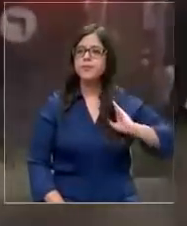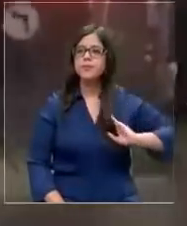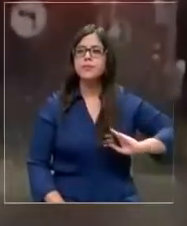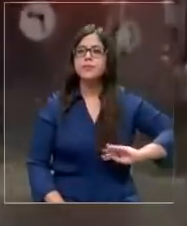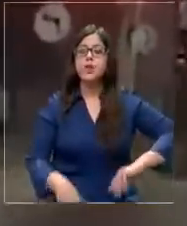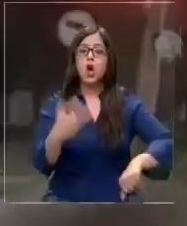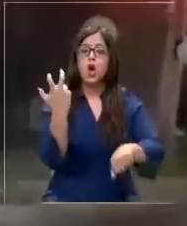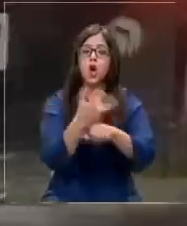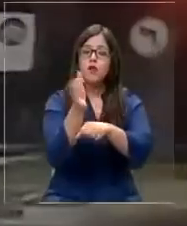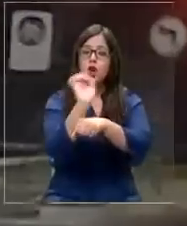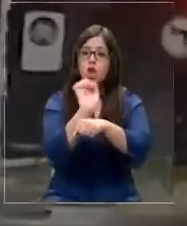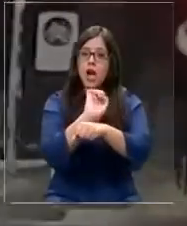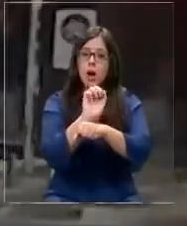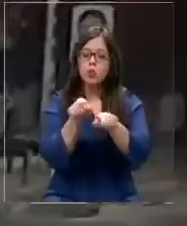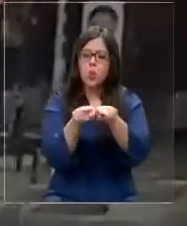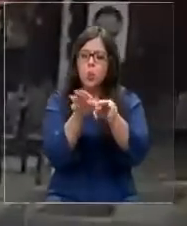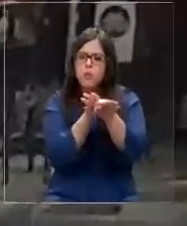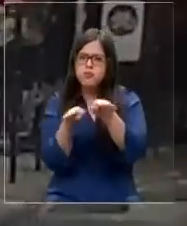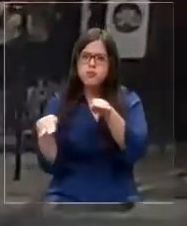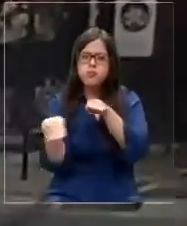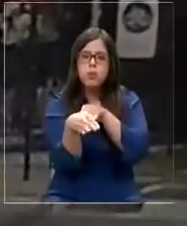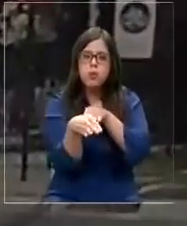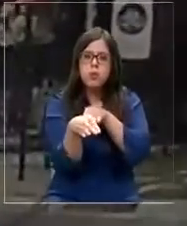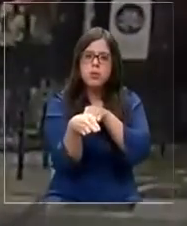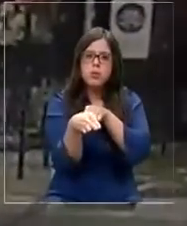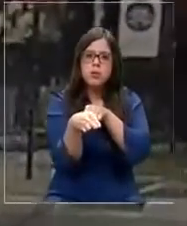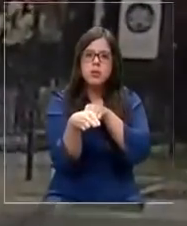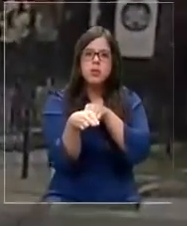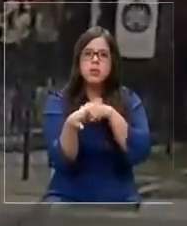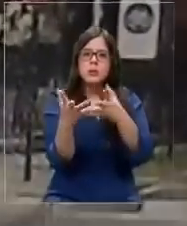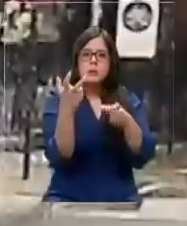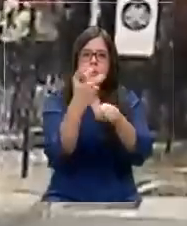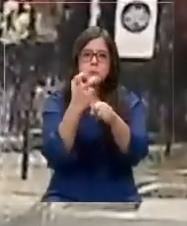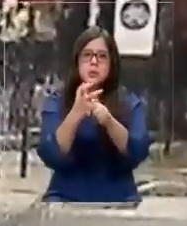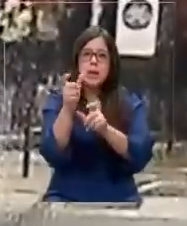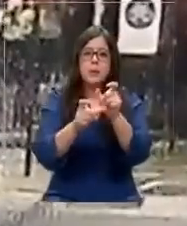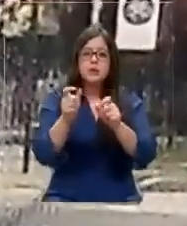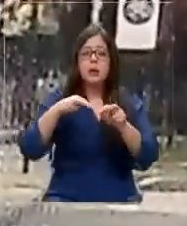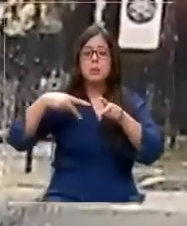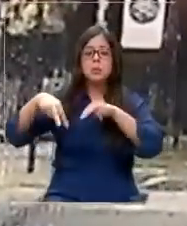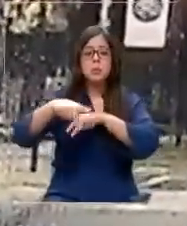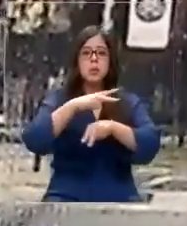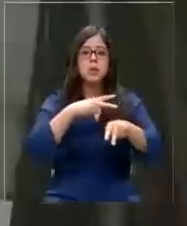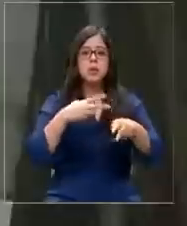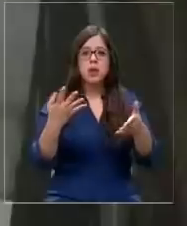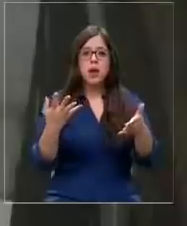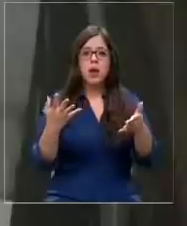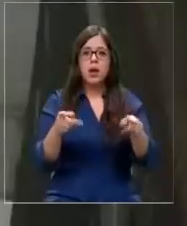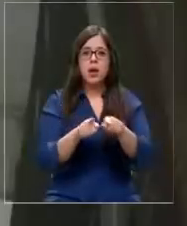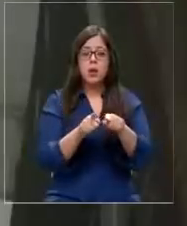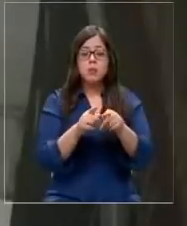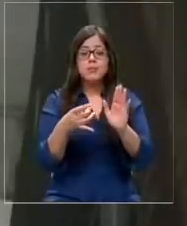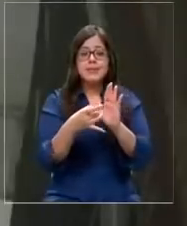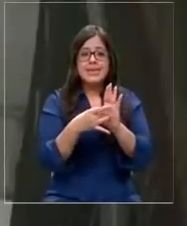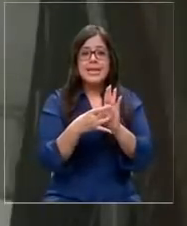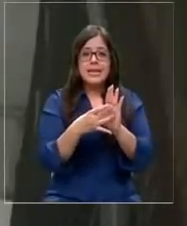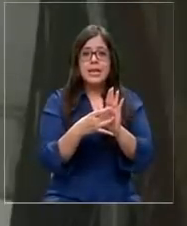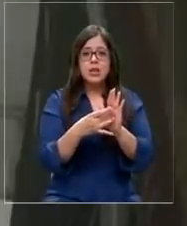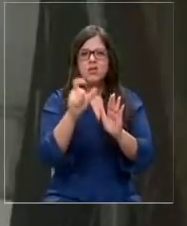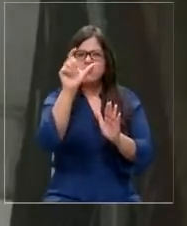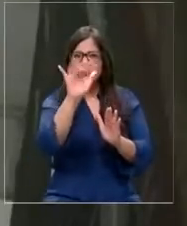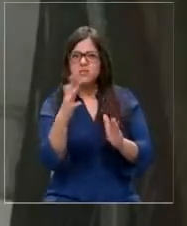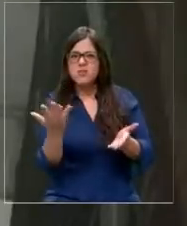Robos de autos en cerronas por tonazos, asaltos a transeúntes en los denominados abordazos, delitos que tienen como